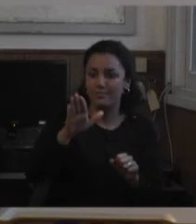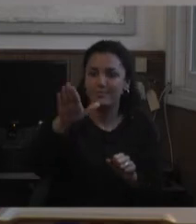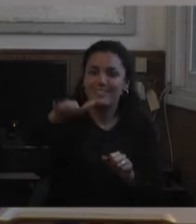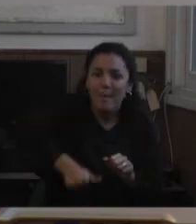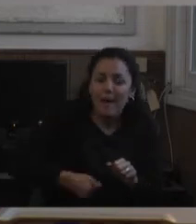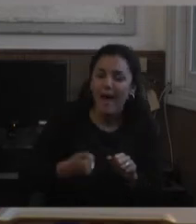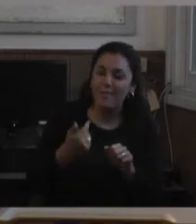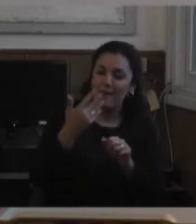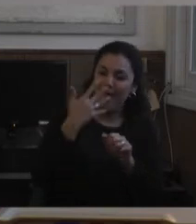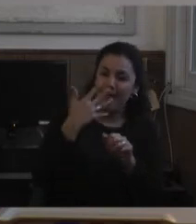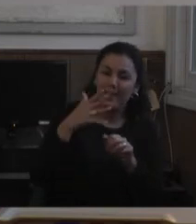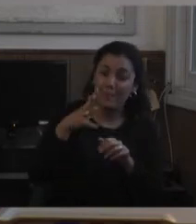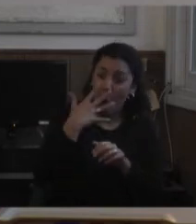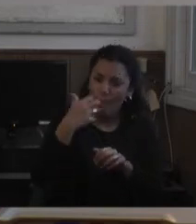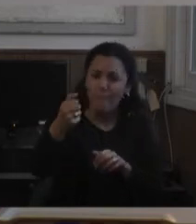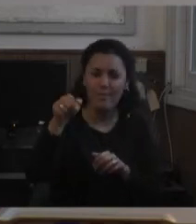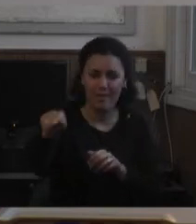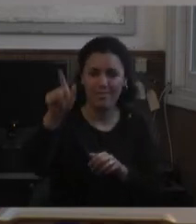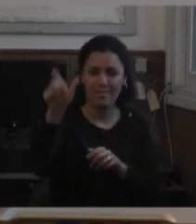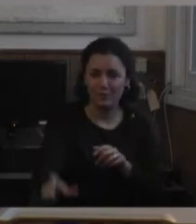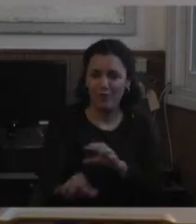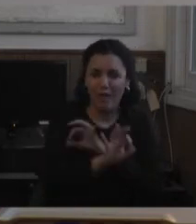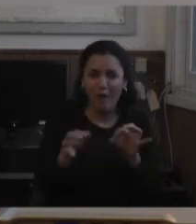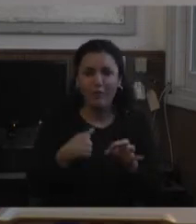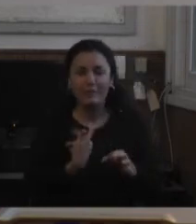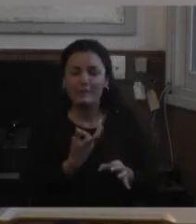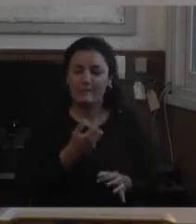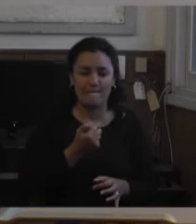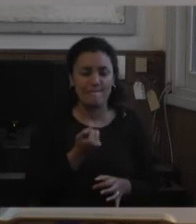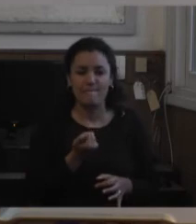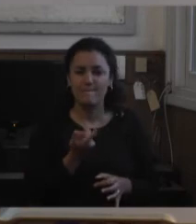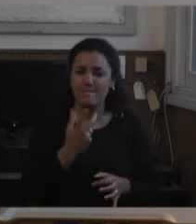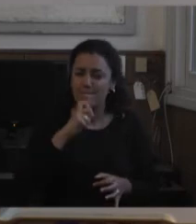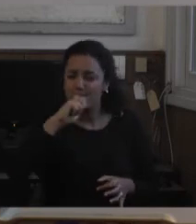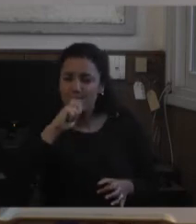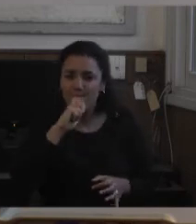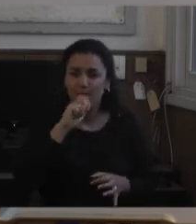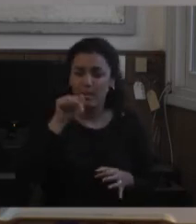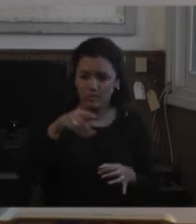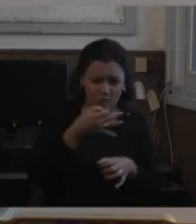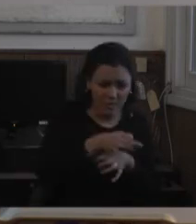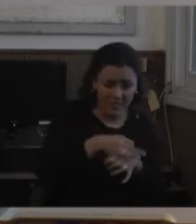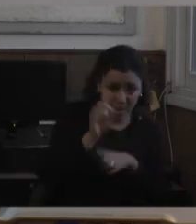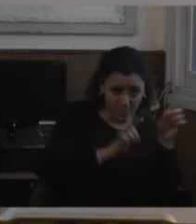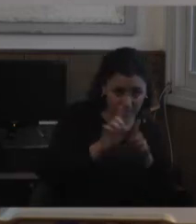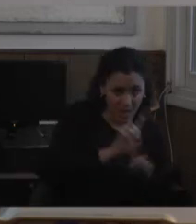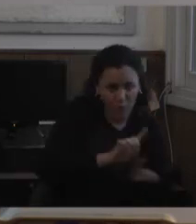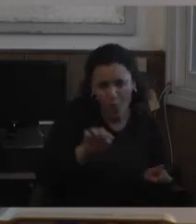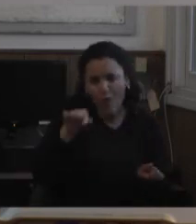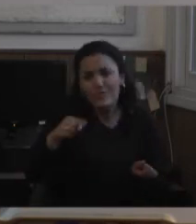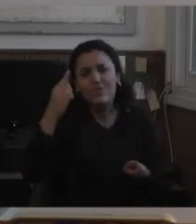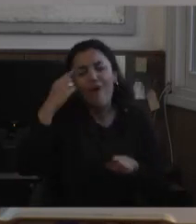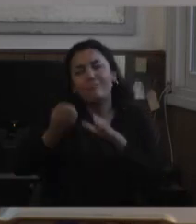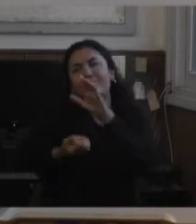sacarla de ese si se ofendió si se encaprichó y eso no te lo enseña en la universidad eso se te ocurre entonces descubrís